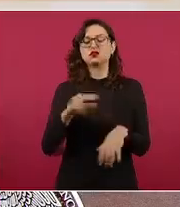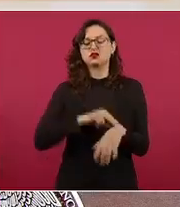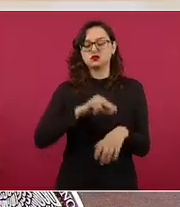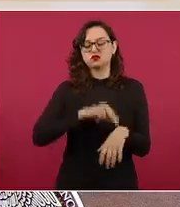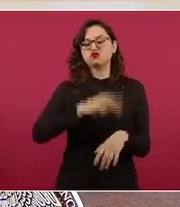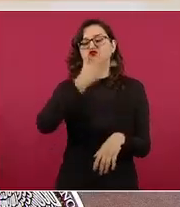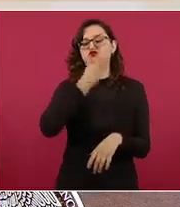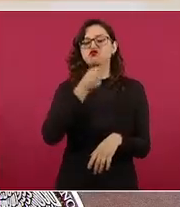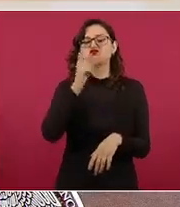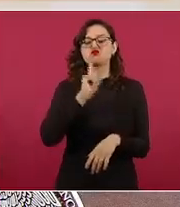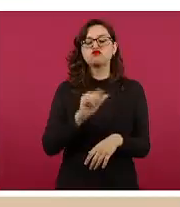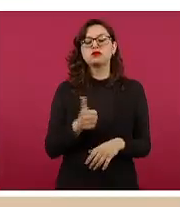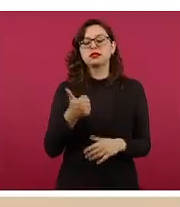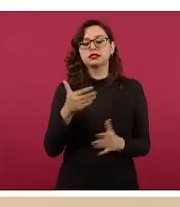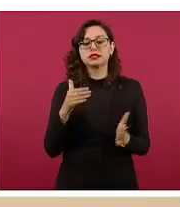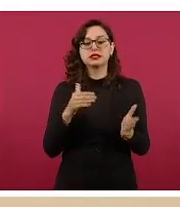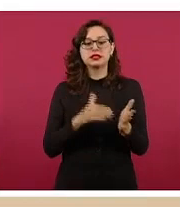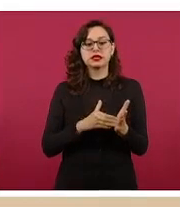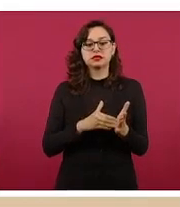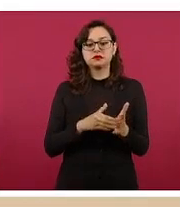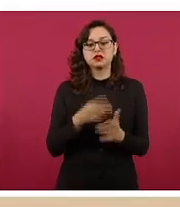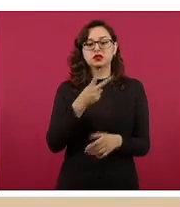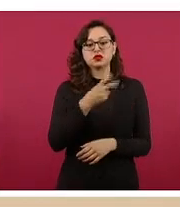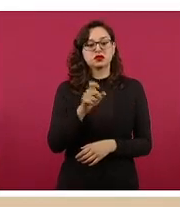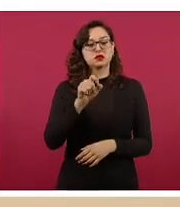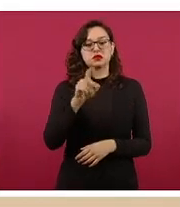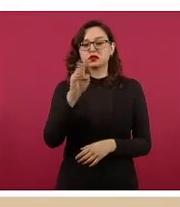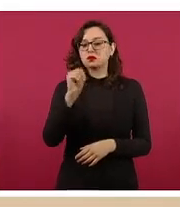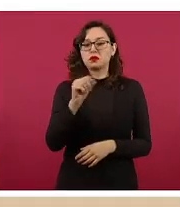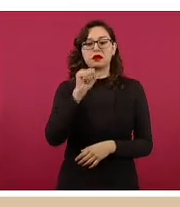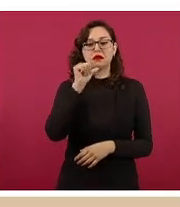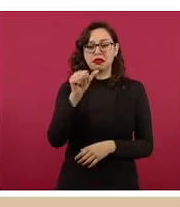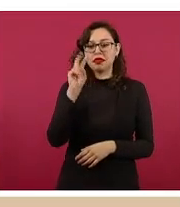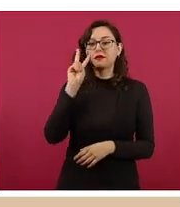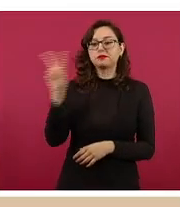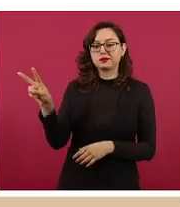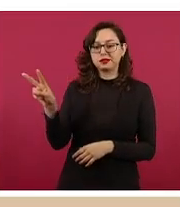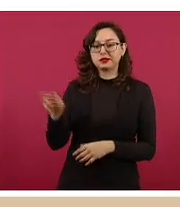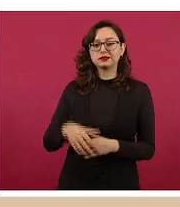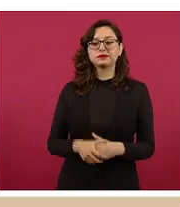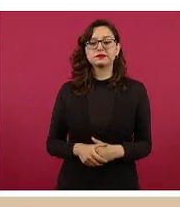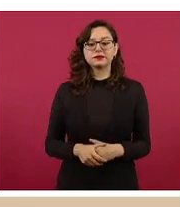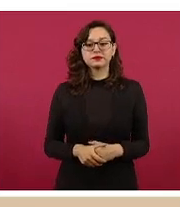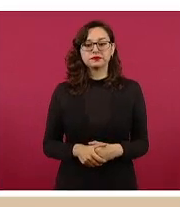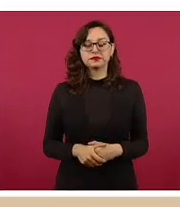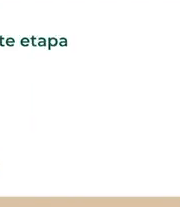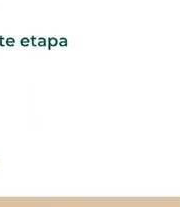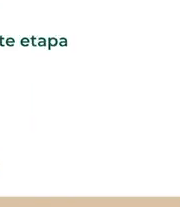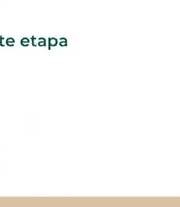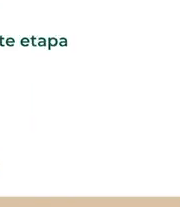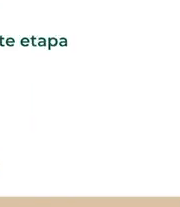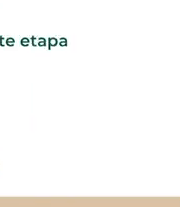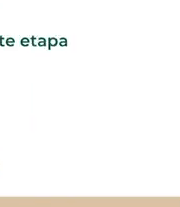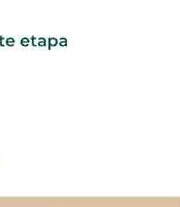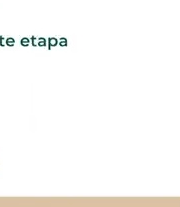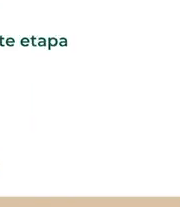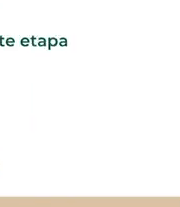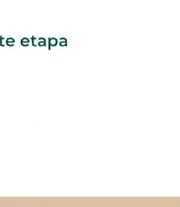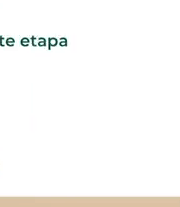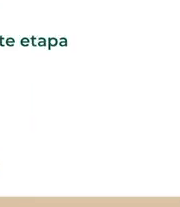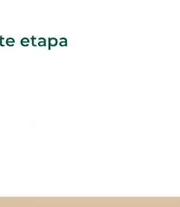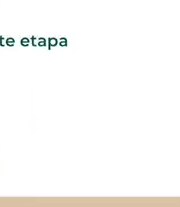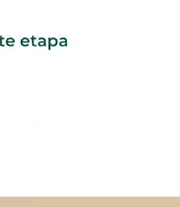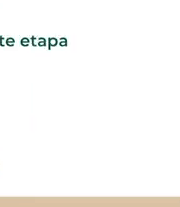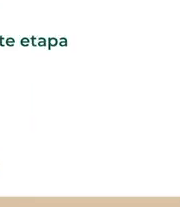229 no acudieron a la cita, el 57 por ciento. 4 mil